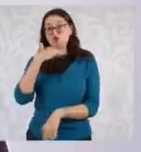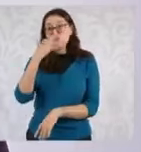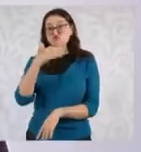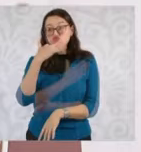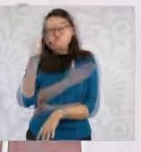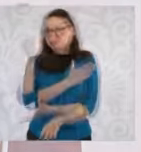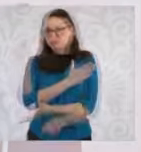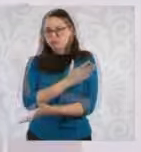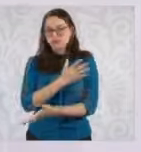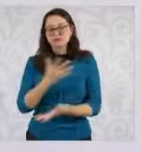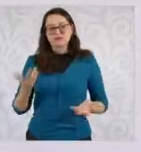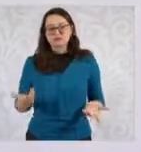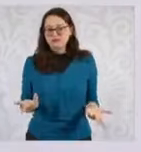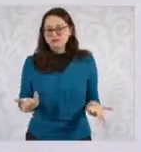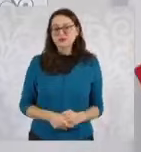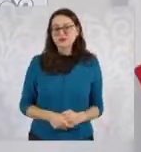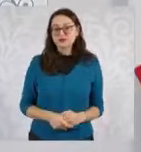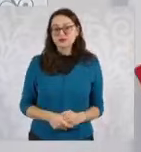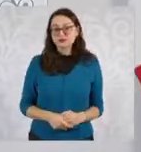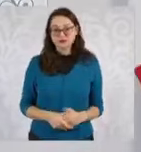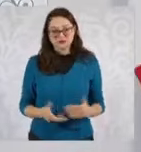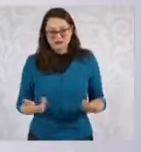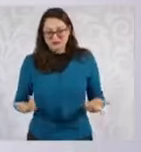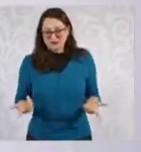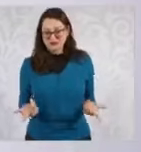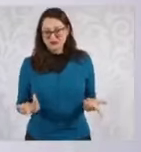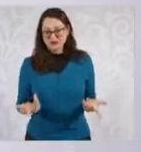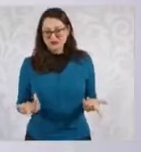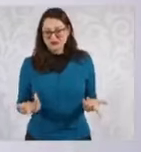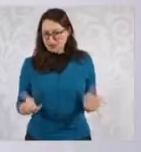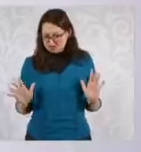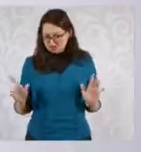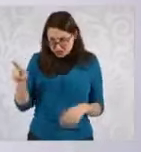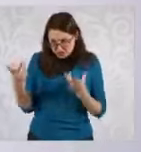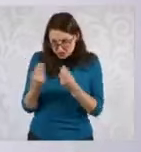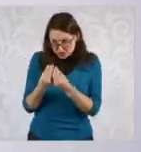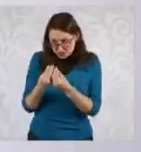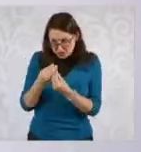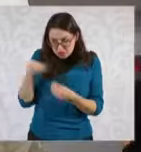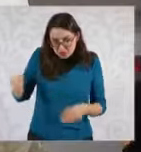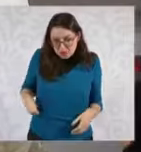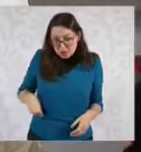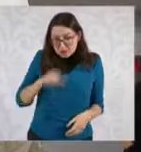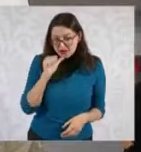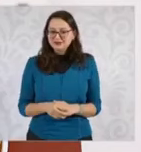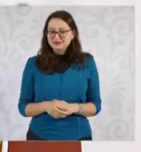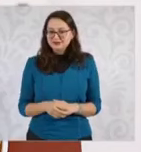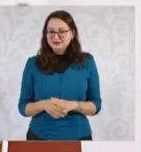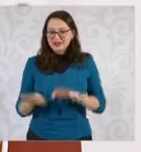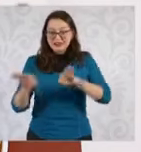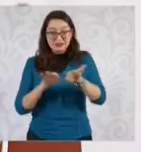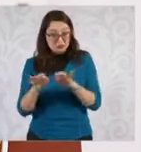en el 2018. Podemos no decirlo. ¿Qué responsabilidad? O no hay ninguna responsabilidad. Pero son colaboradores hoy.